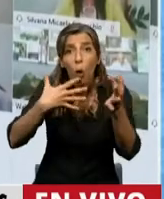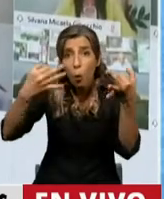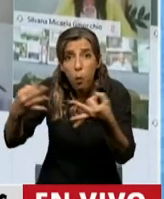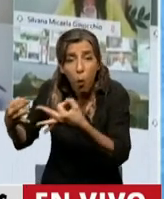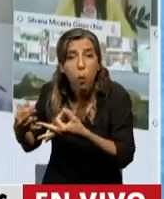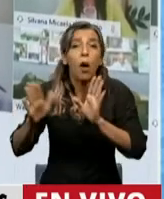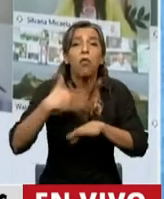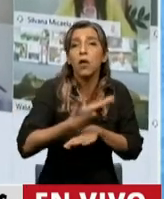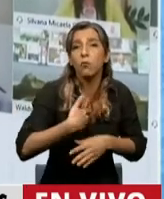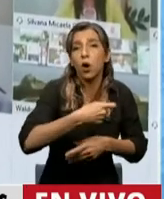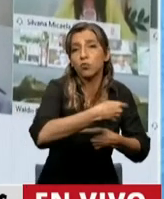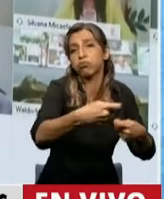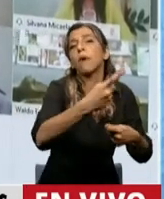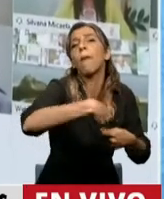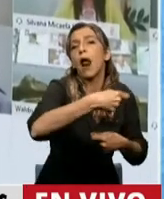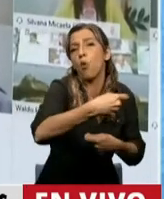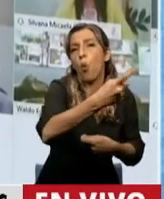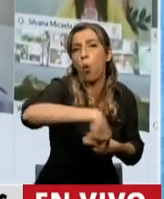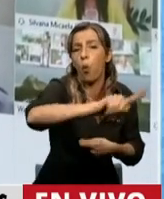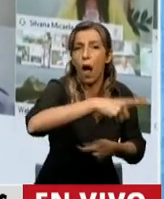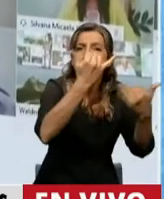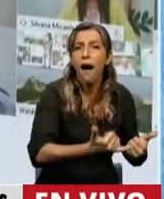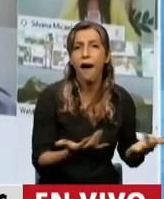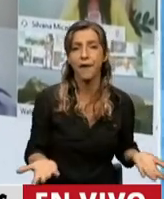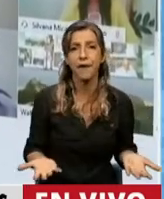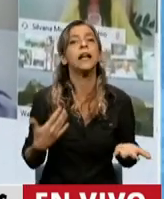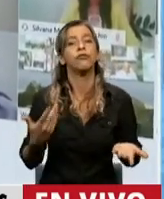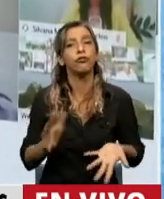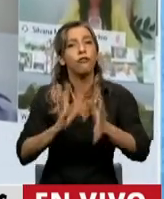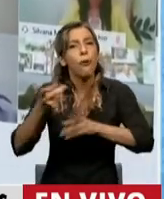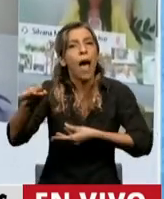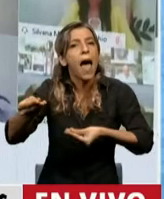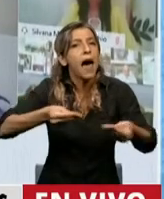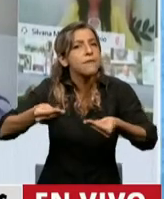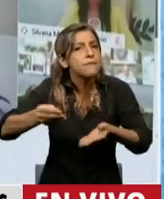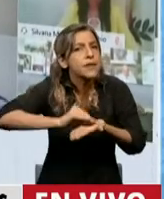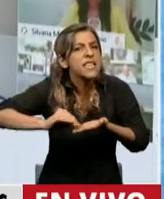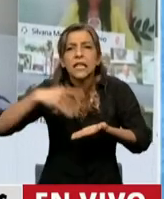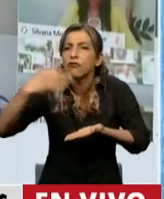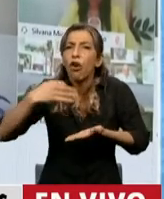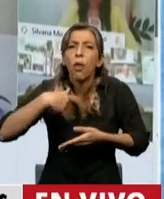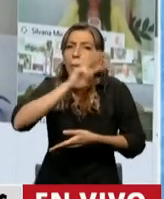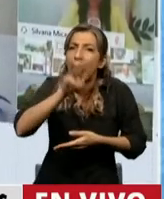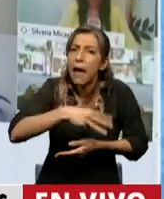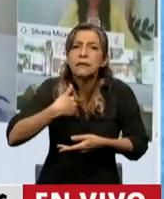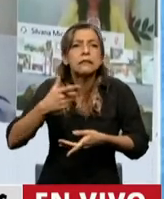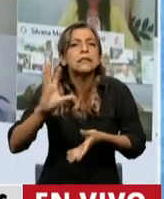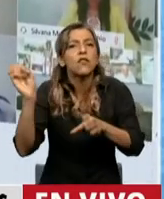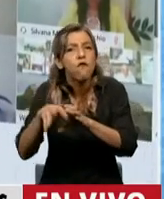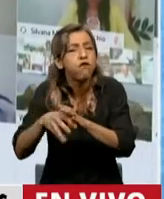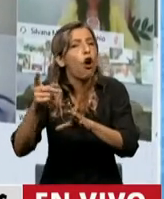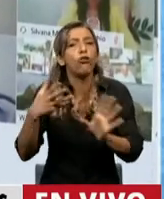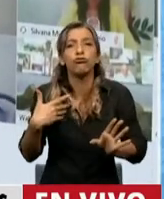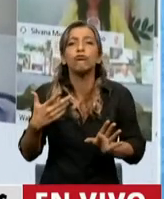todo esto, hay que hacer? Hay que darle la administración de la ANSES y de las cajas a cada uno de los beneficiarios,